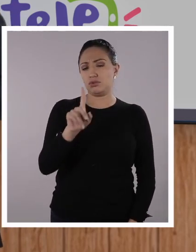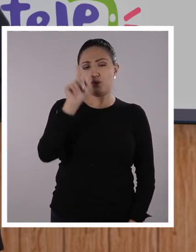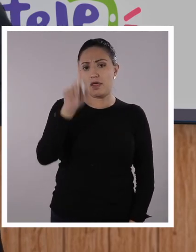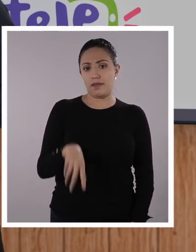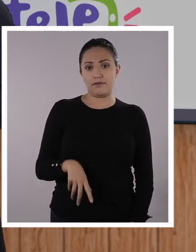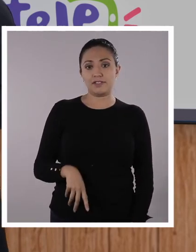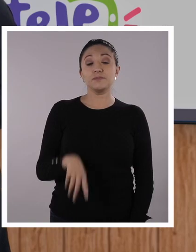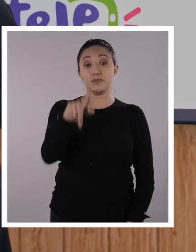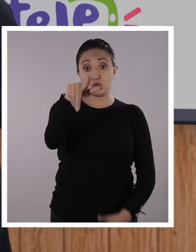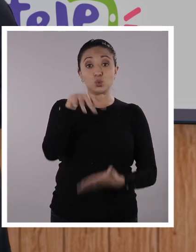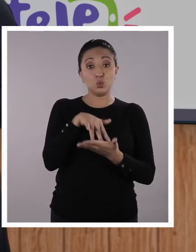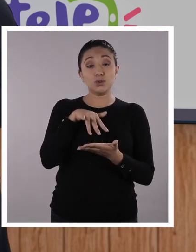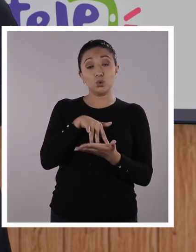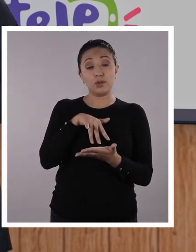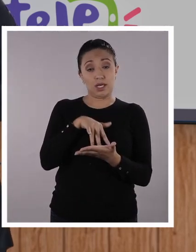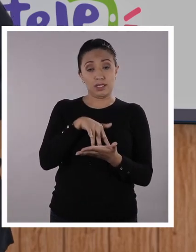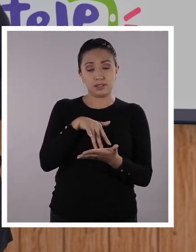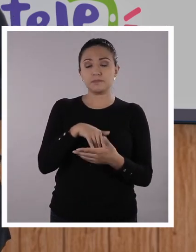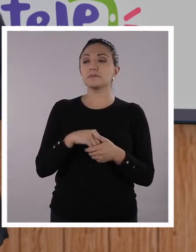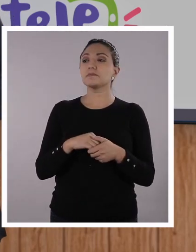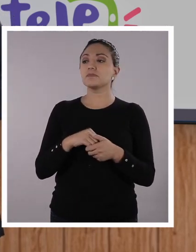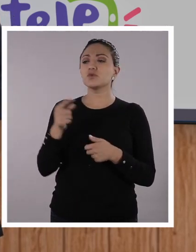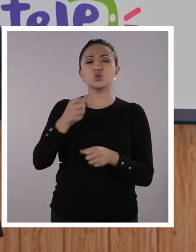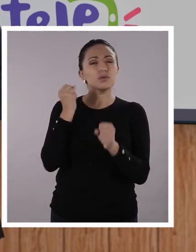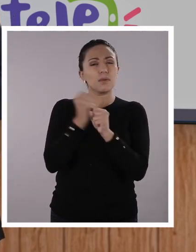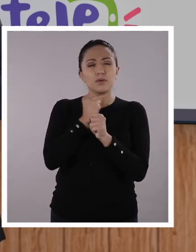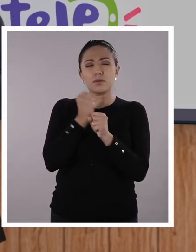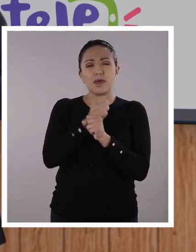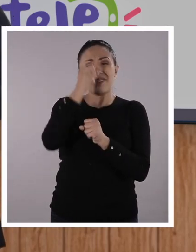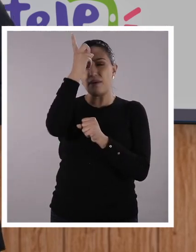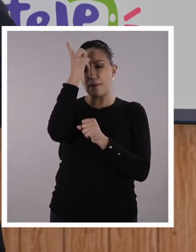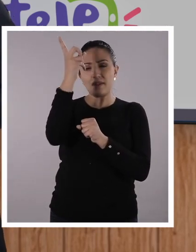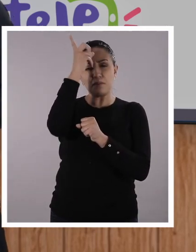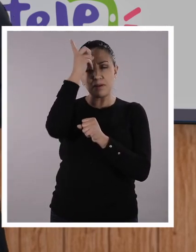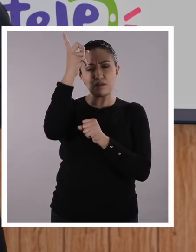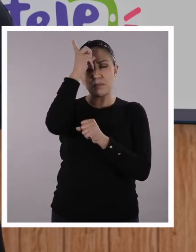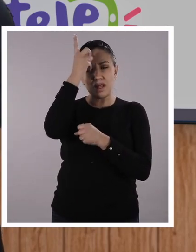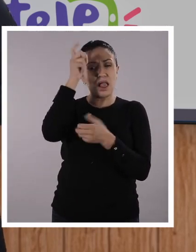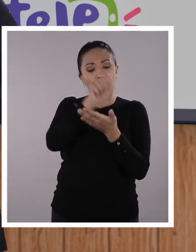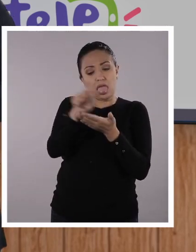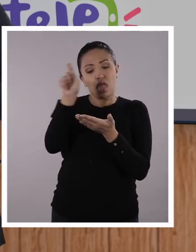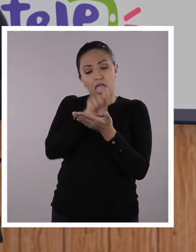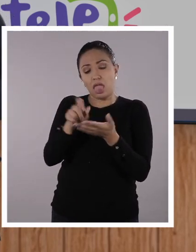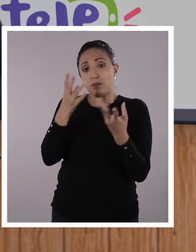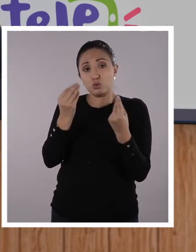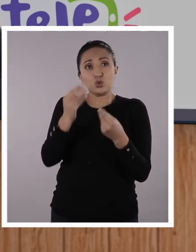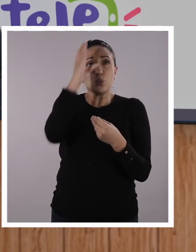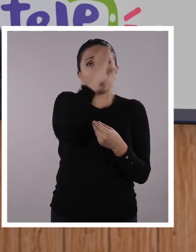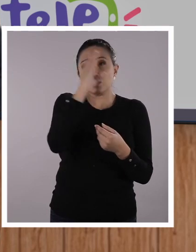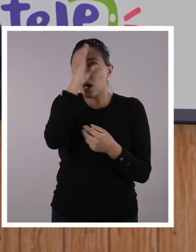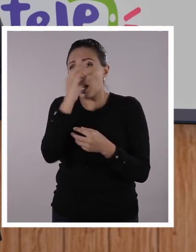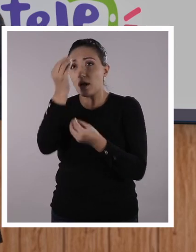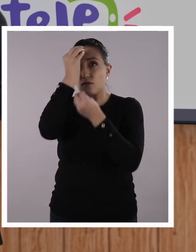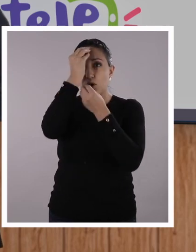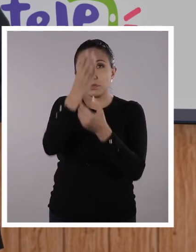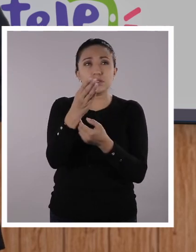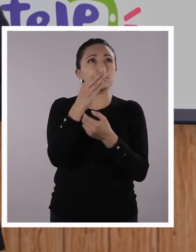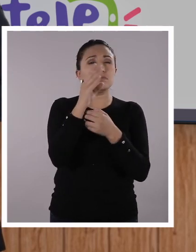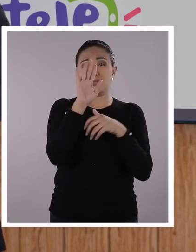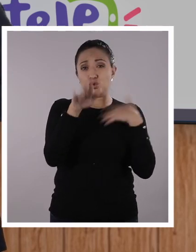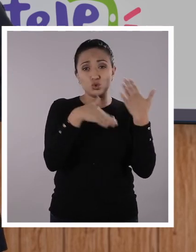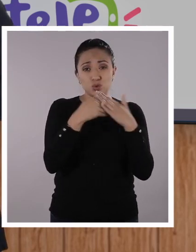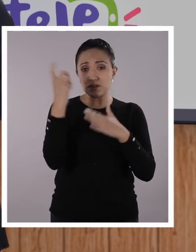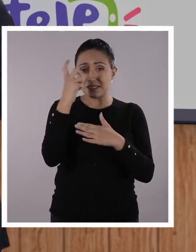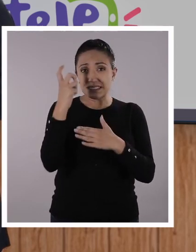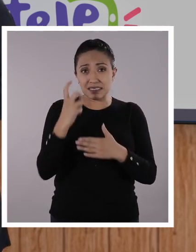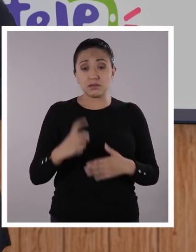Cuando tú estás estudiando algo y te mandan a hacer muchos trabajos, investigaciones y tienes que buscar información o el contenido que